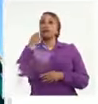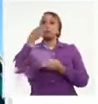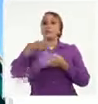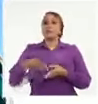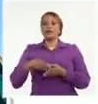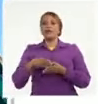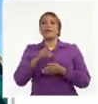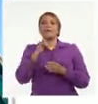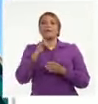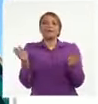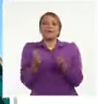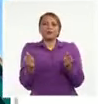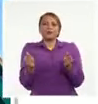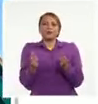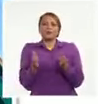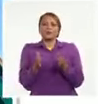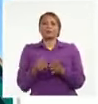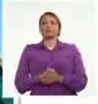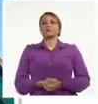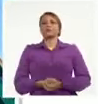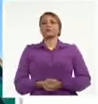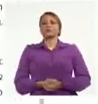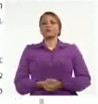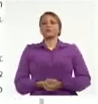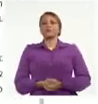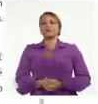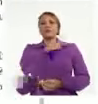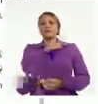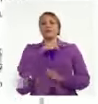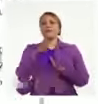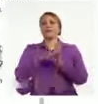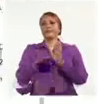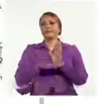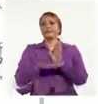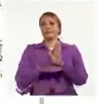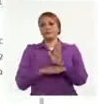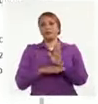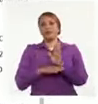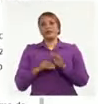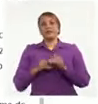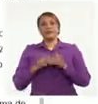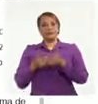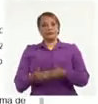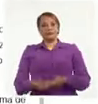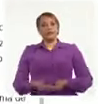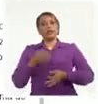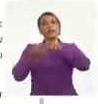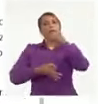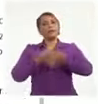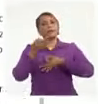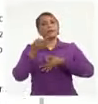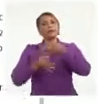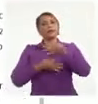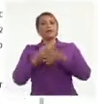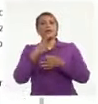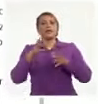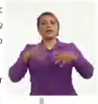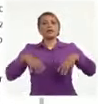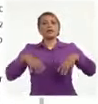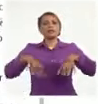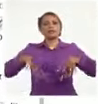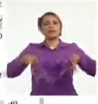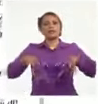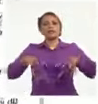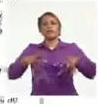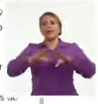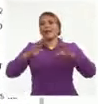prematuridad extrema y SIUR. La jefa del programa materno infantil en la capital explicó que esta situación no ocurrió en